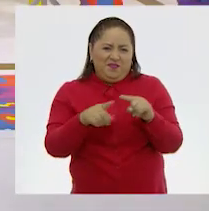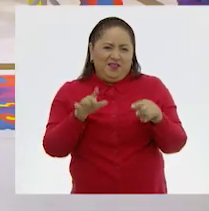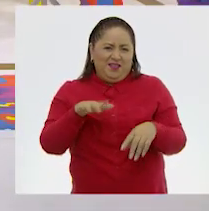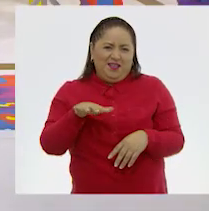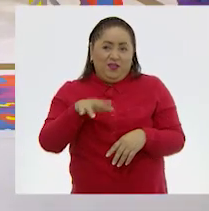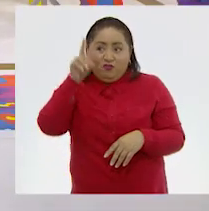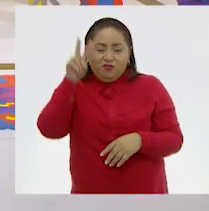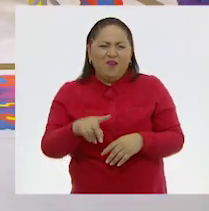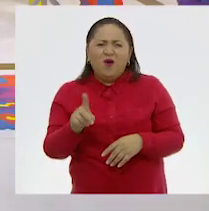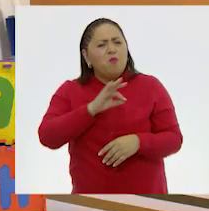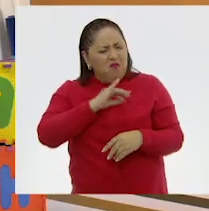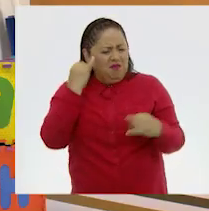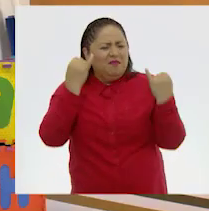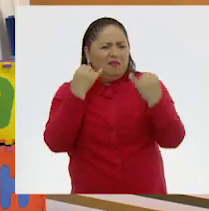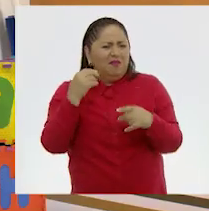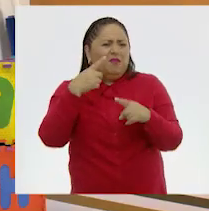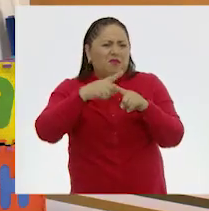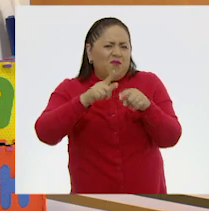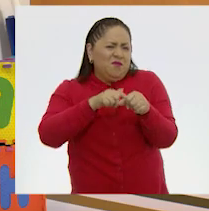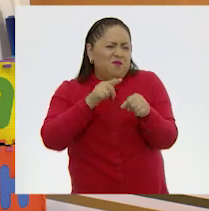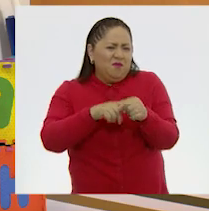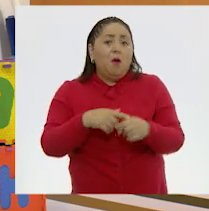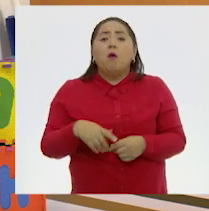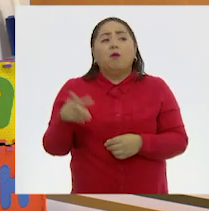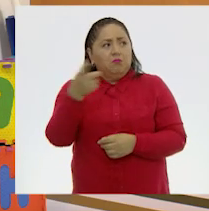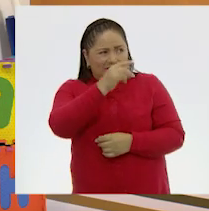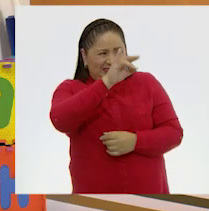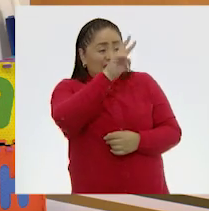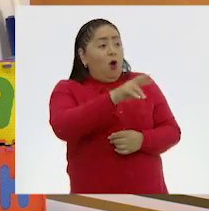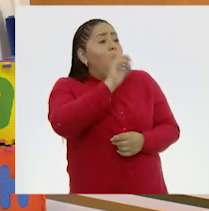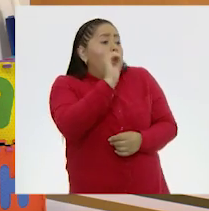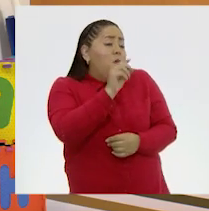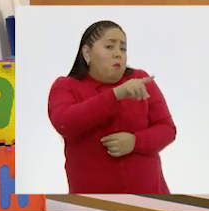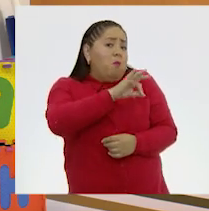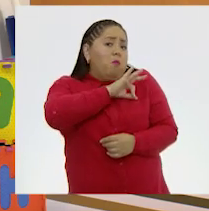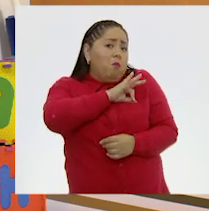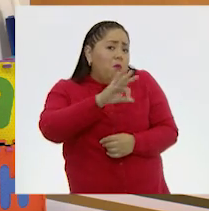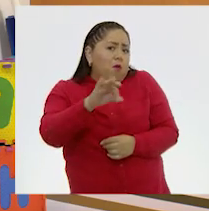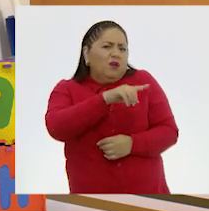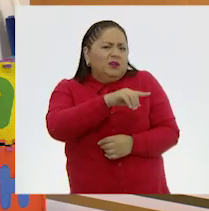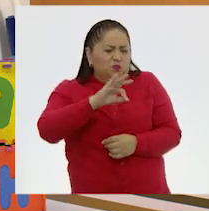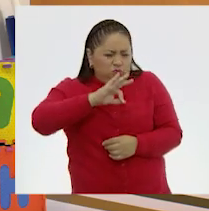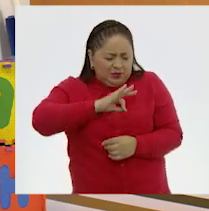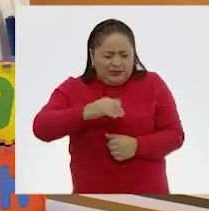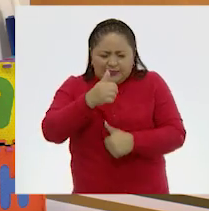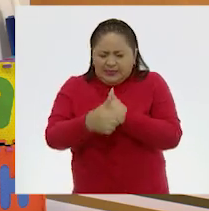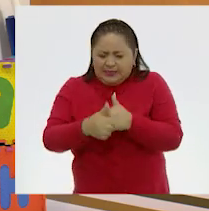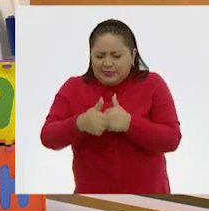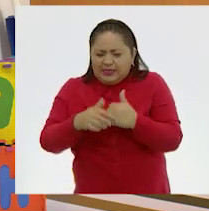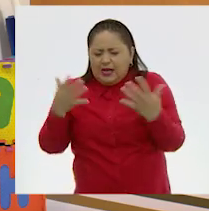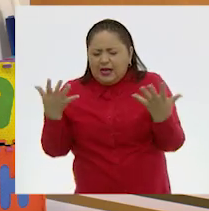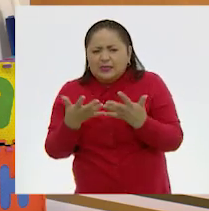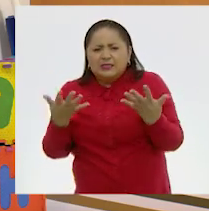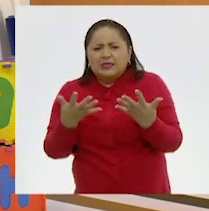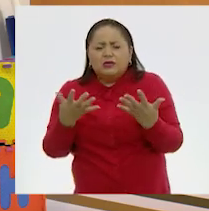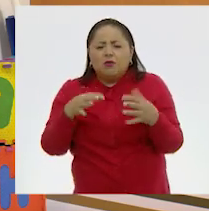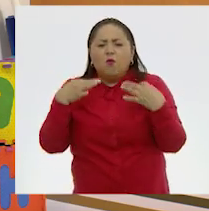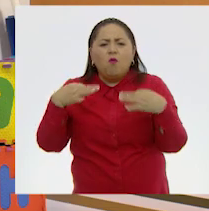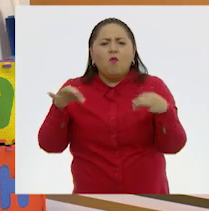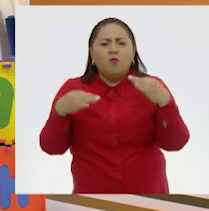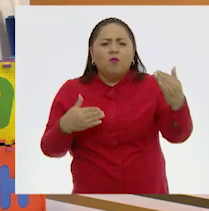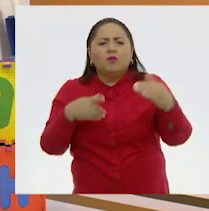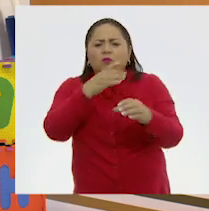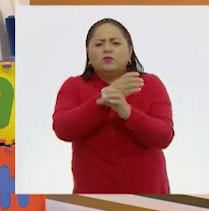son en la realidad, ¿cierto? ¡Exacto! O puedes también intentar hacer aparecer en tu hoja